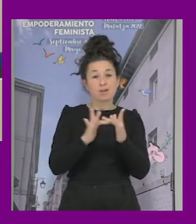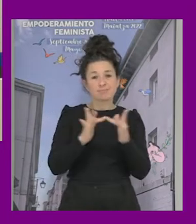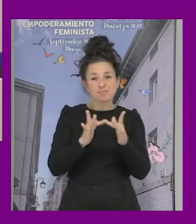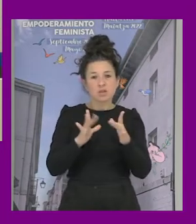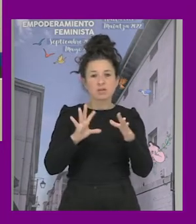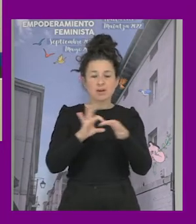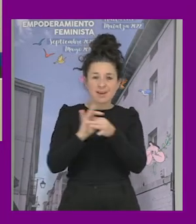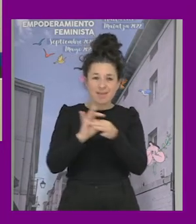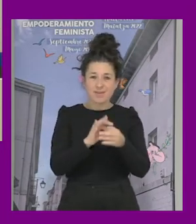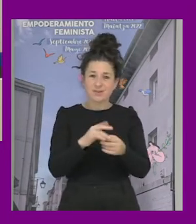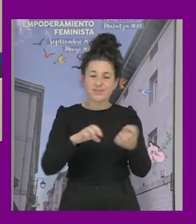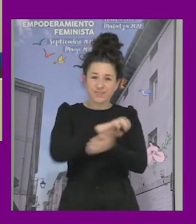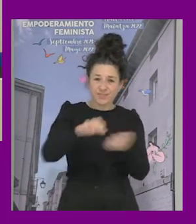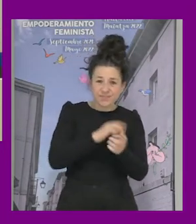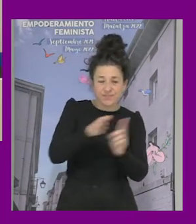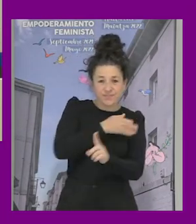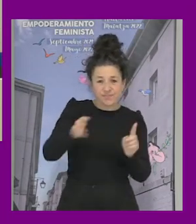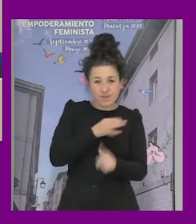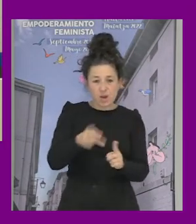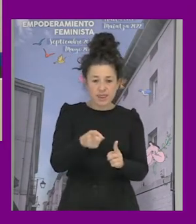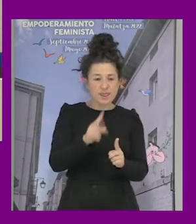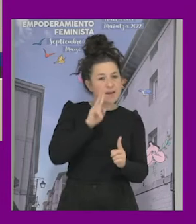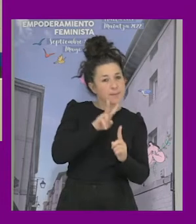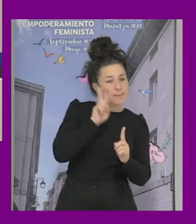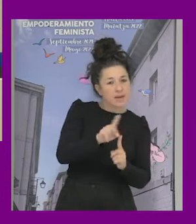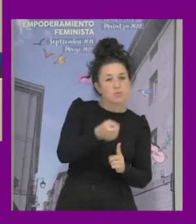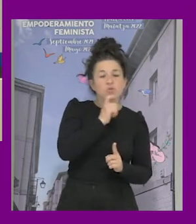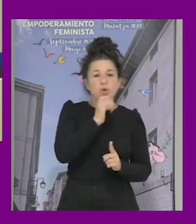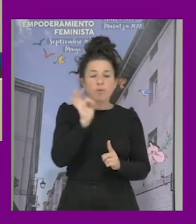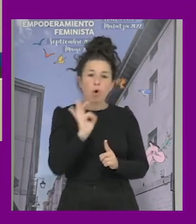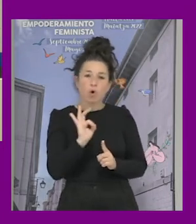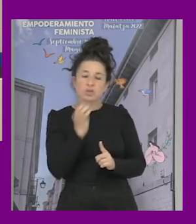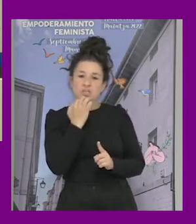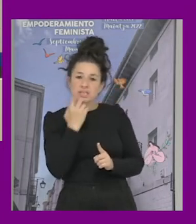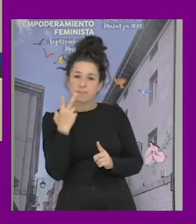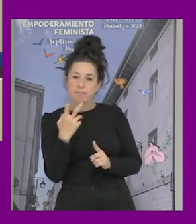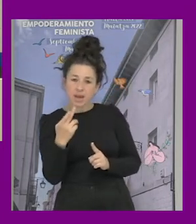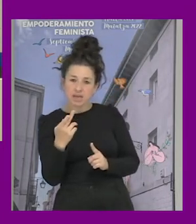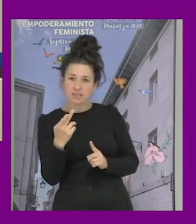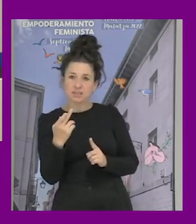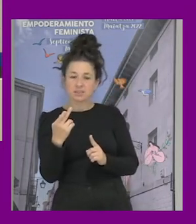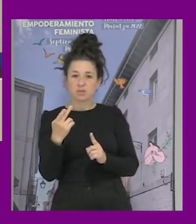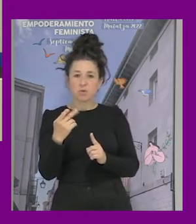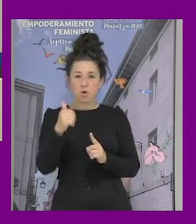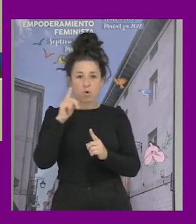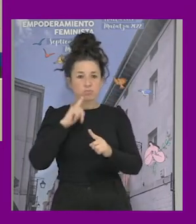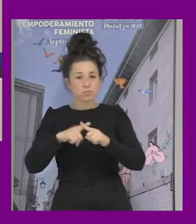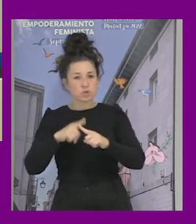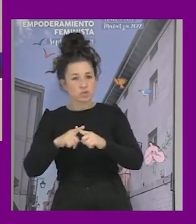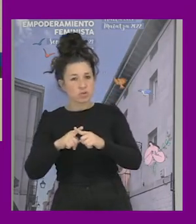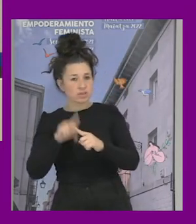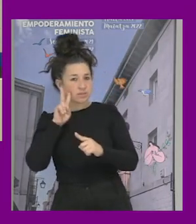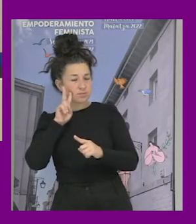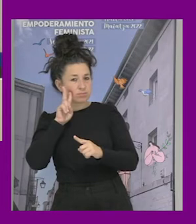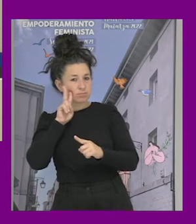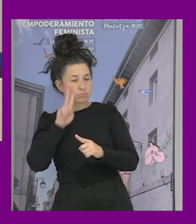y no sólo si las personas del mismo sexo cuadran sino qué personas heterosexuales que están en relaciones de violencia tampoco están